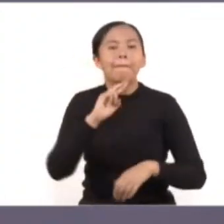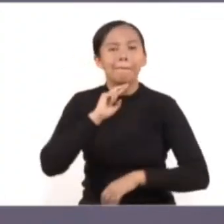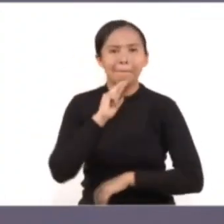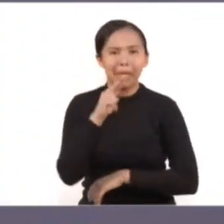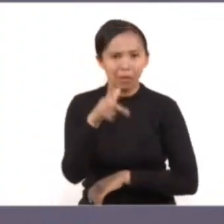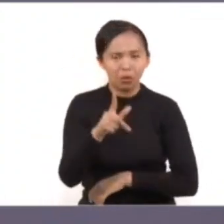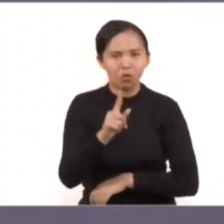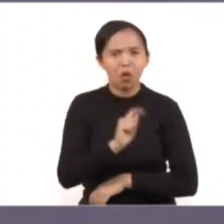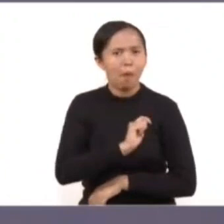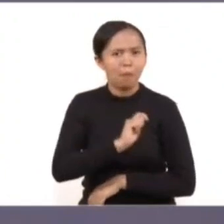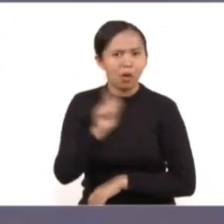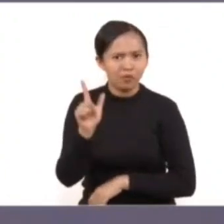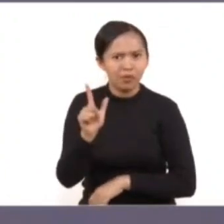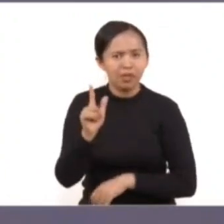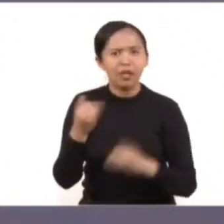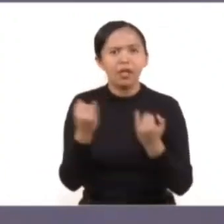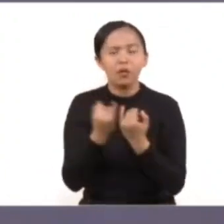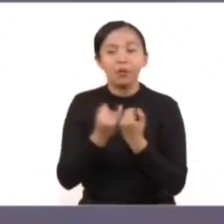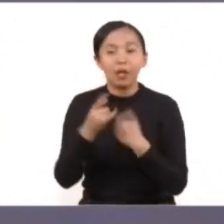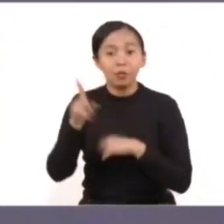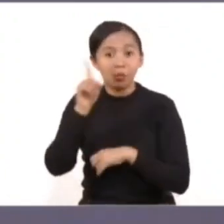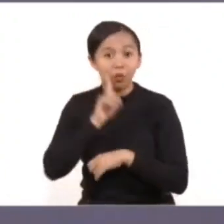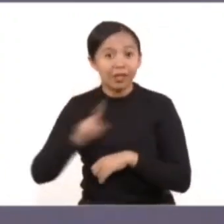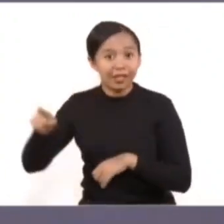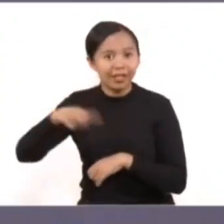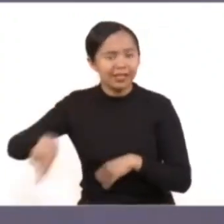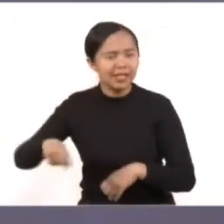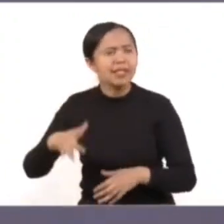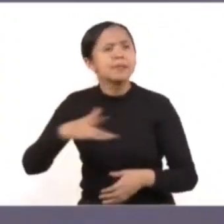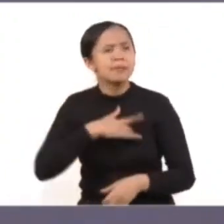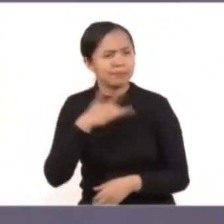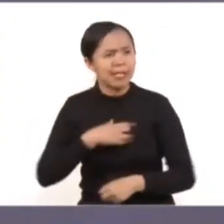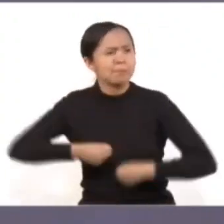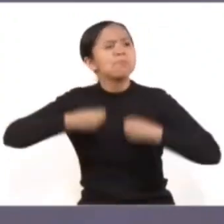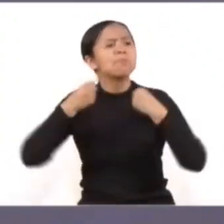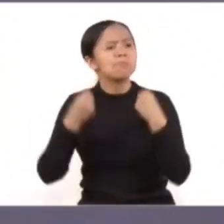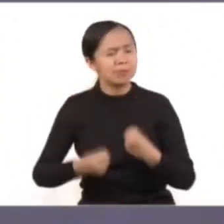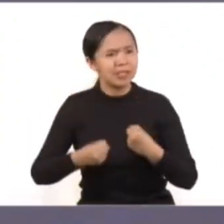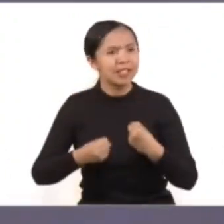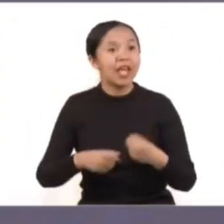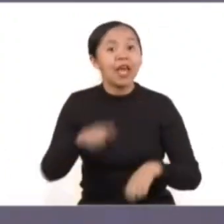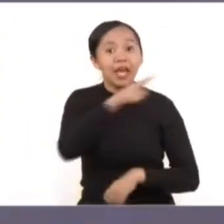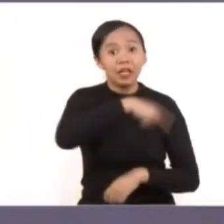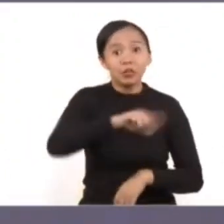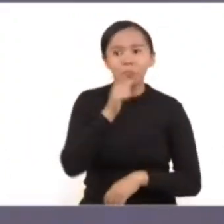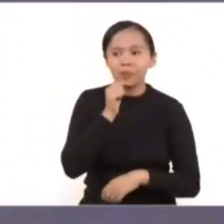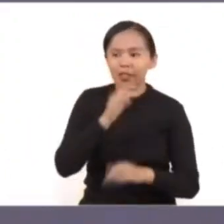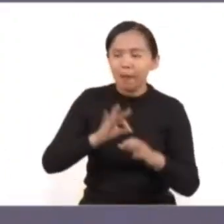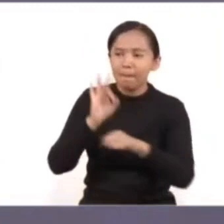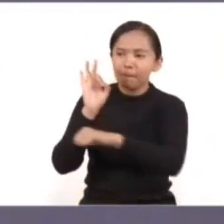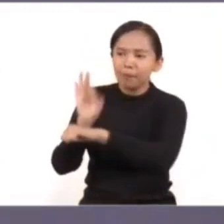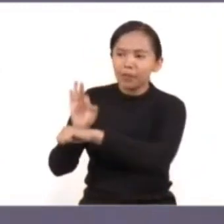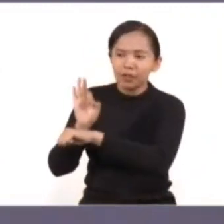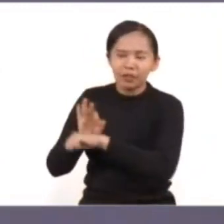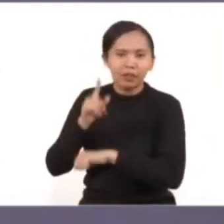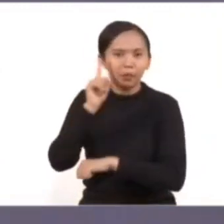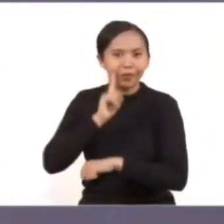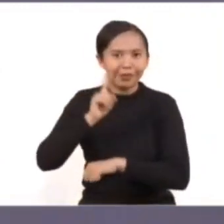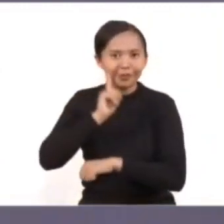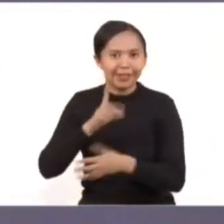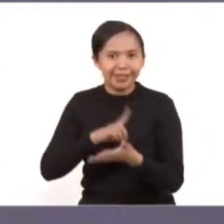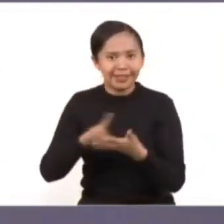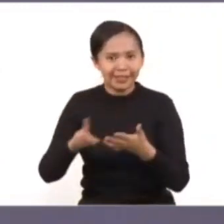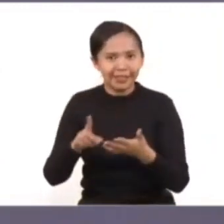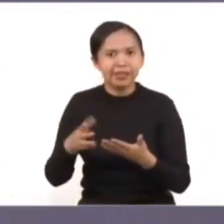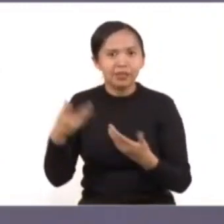profesional, una policía con la que las mujeres se sientan seguras, una policía que proteja y garantice los derechos de las mujeres